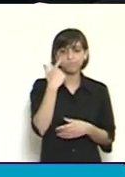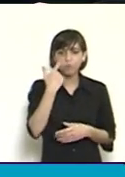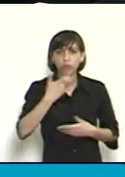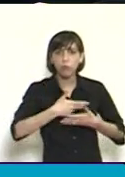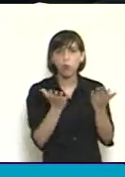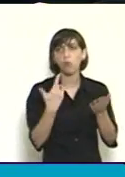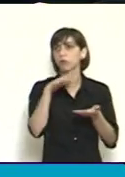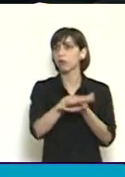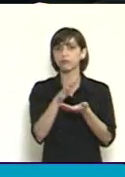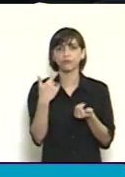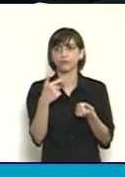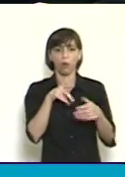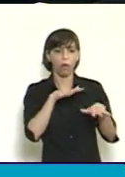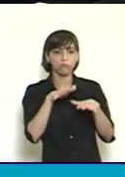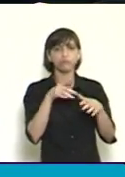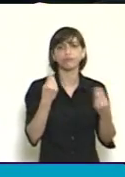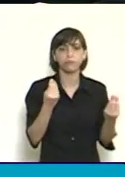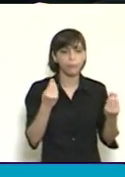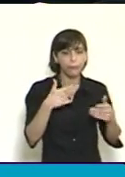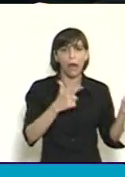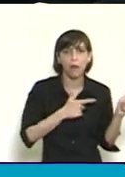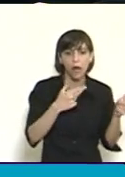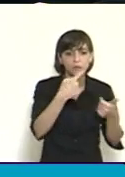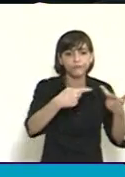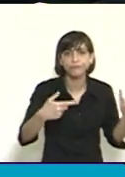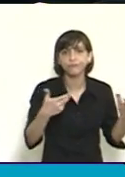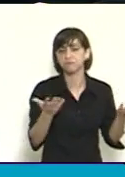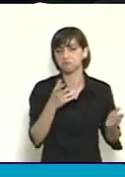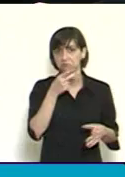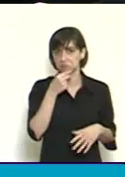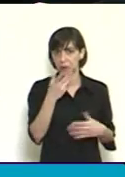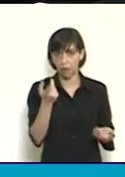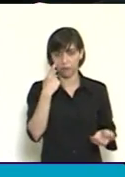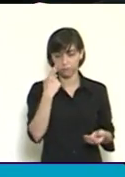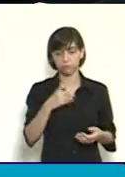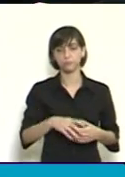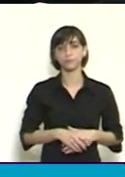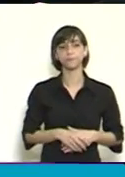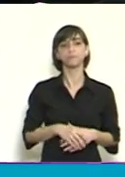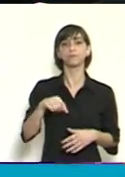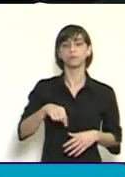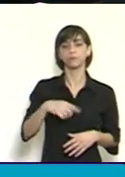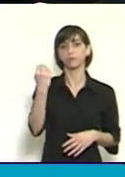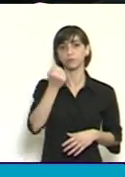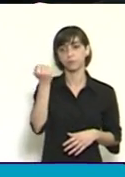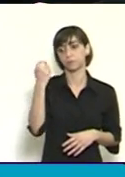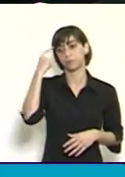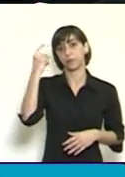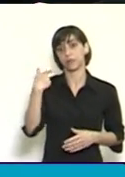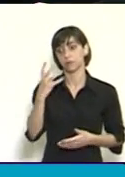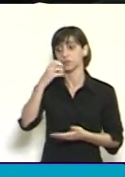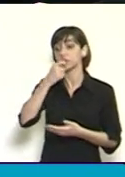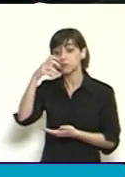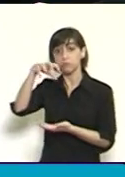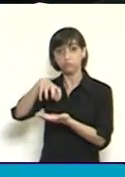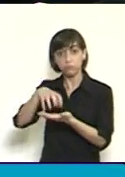sindicatura, ni de su actividad. Y donde evidentemente vamos a dar un gran salto hacia adelante y ojalá esta ley